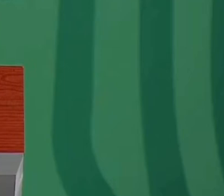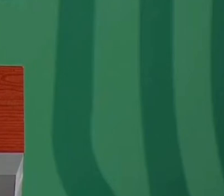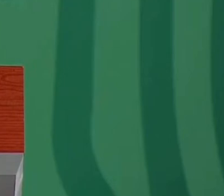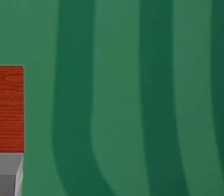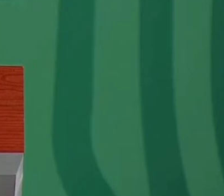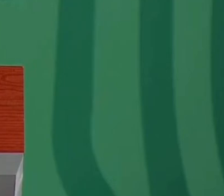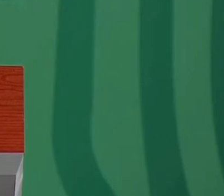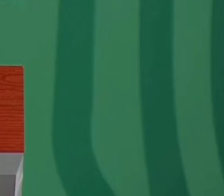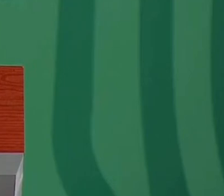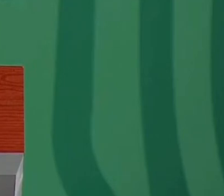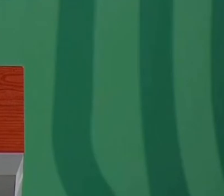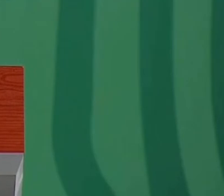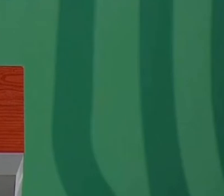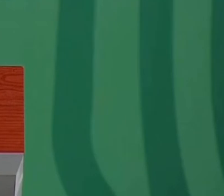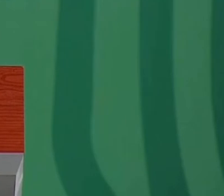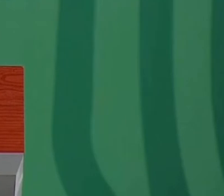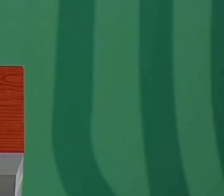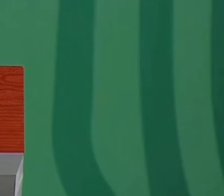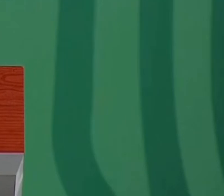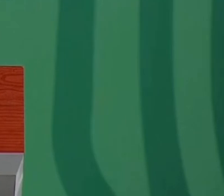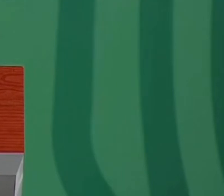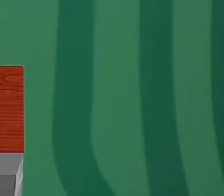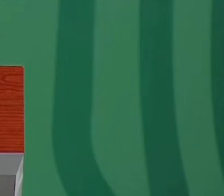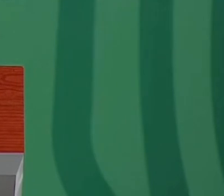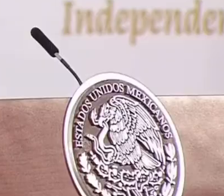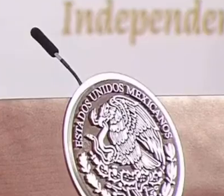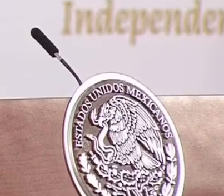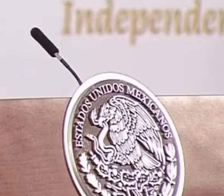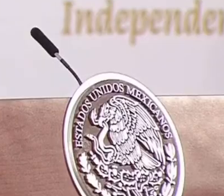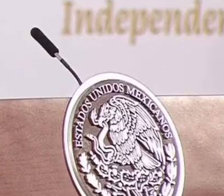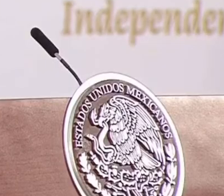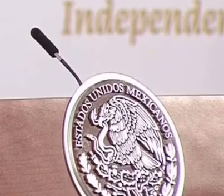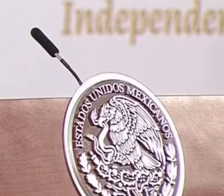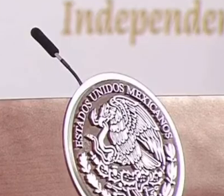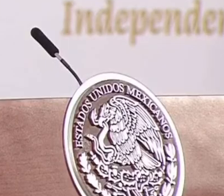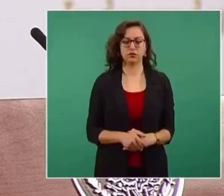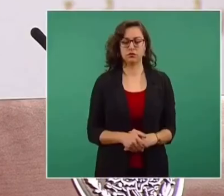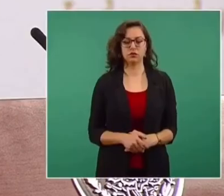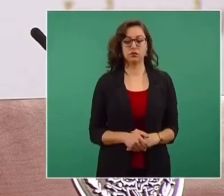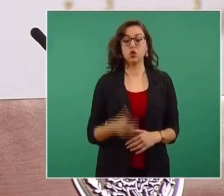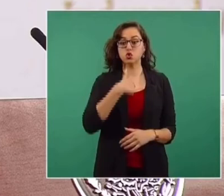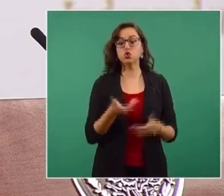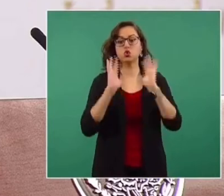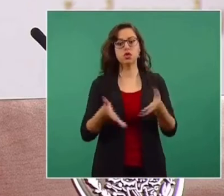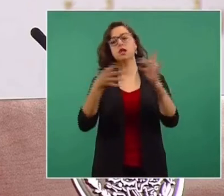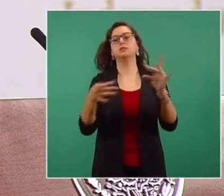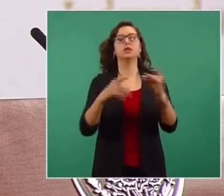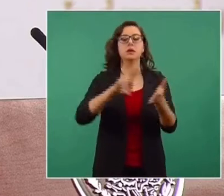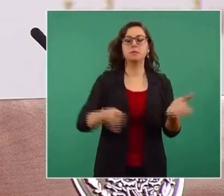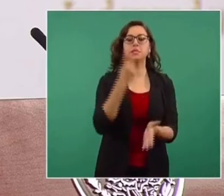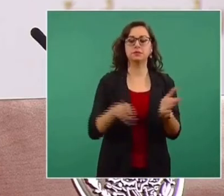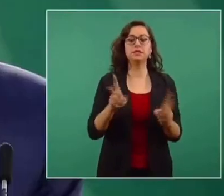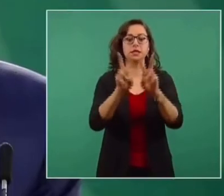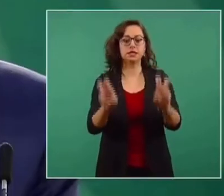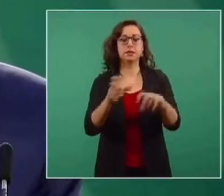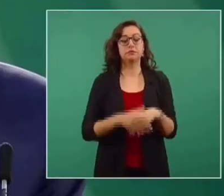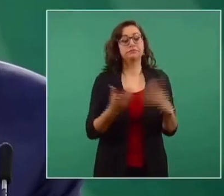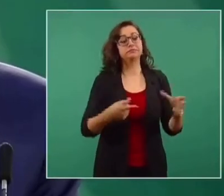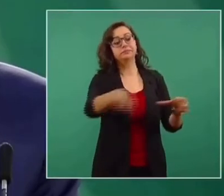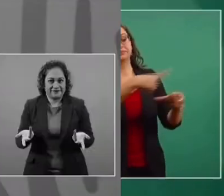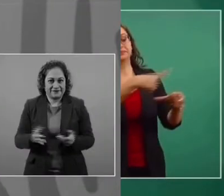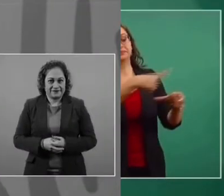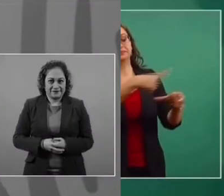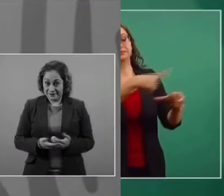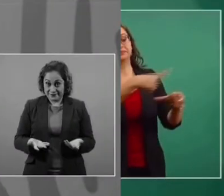asunto, nada más aclararle, de que los conservadores, la prensa fifí, y los que no nos quieren, sacaron de contexto esto de